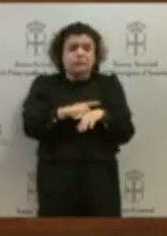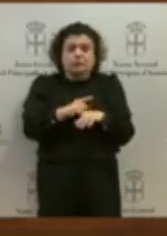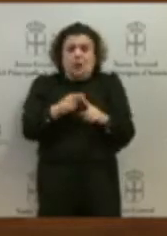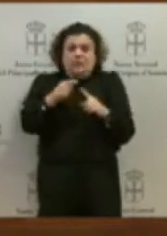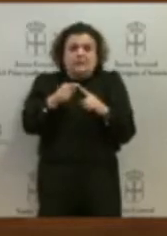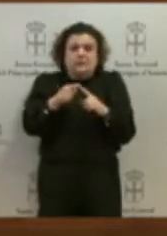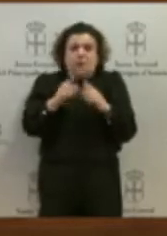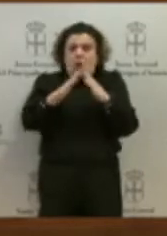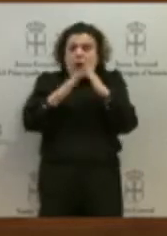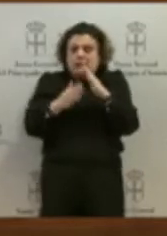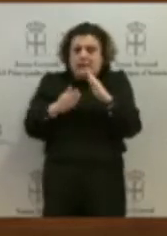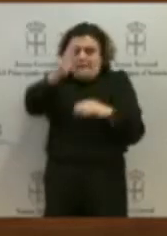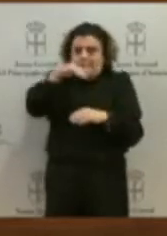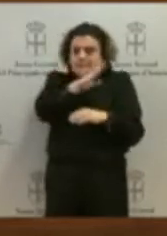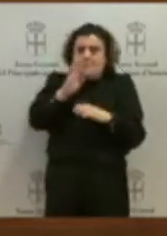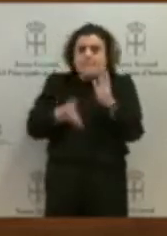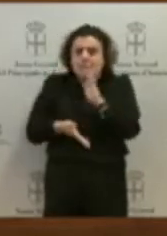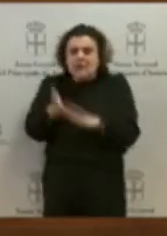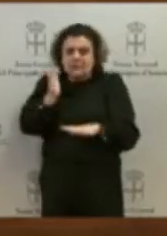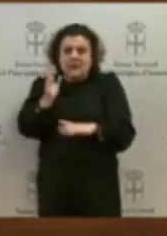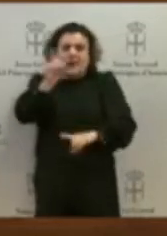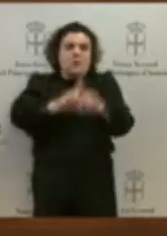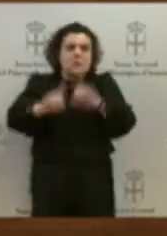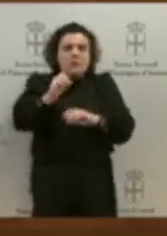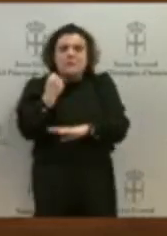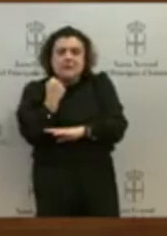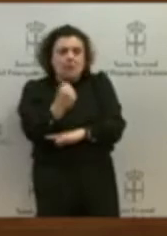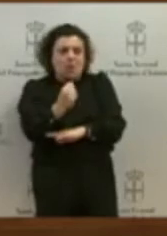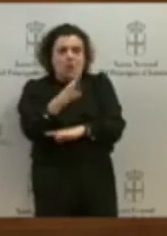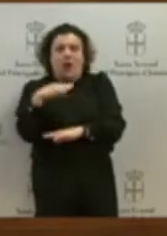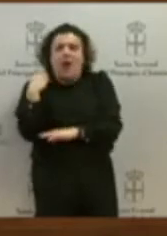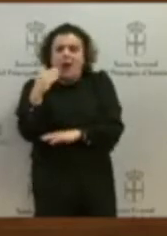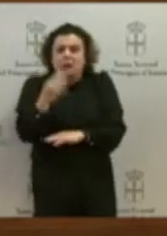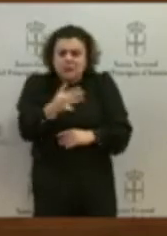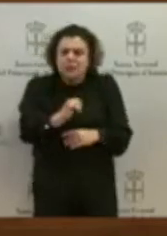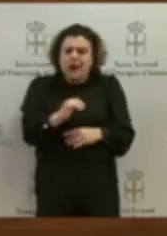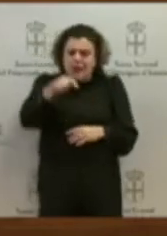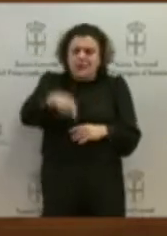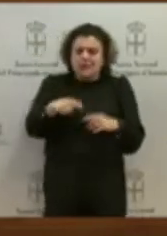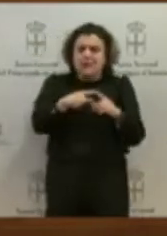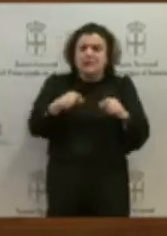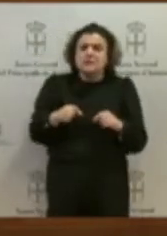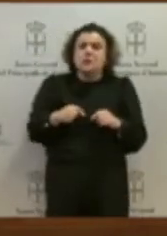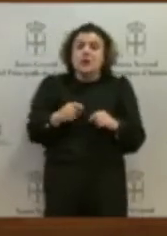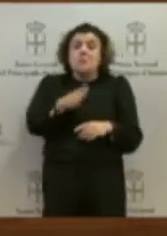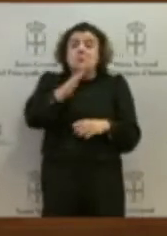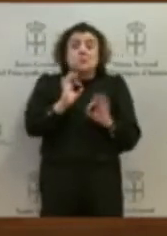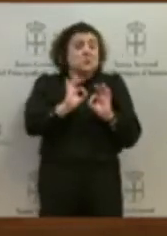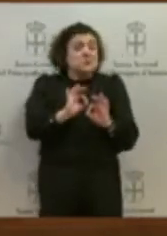un problema de apoyo a nuestra juventud y por lo tanto creemos que debemos de actuar y cambiar las políticas, ¿no?